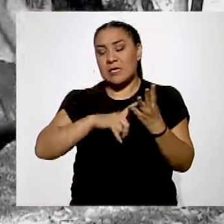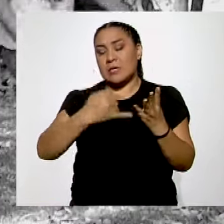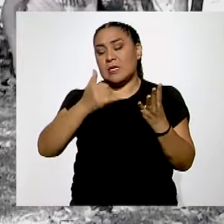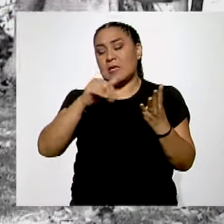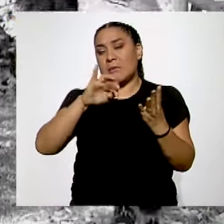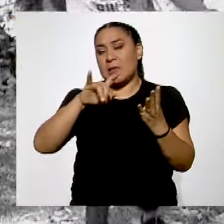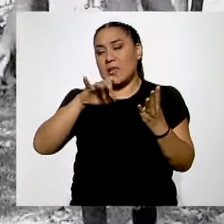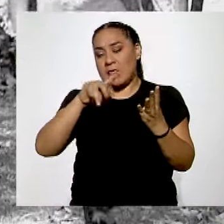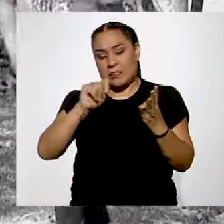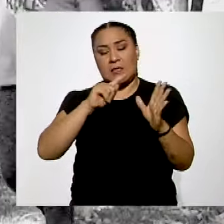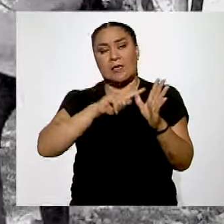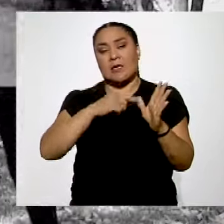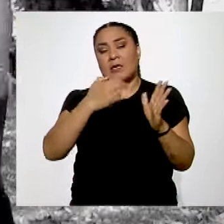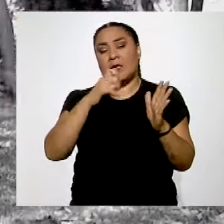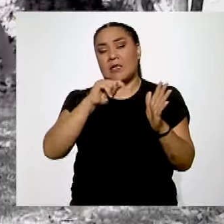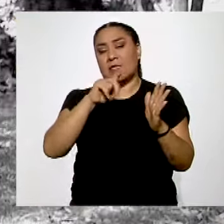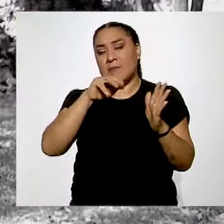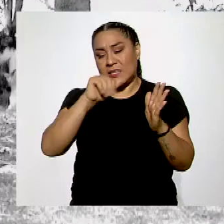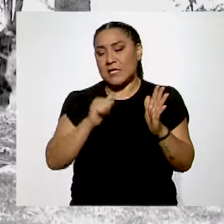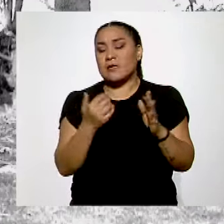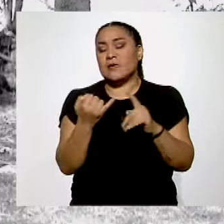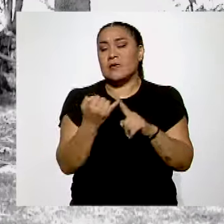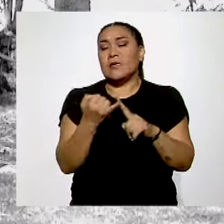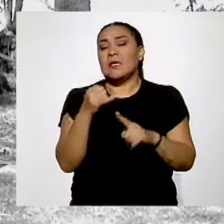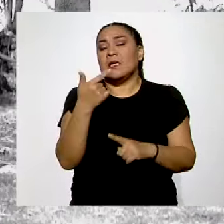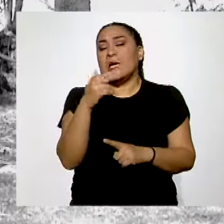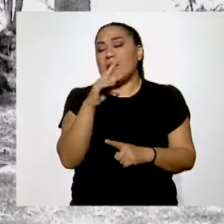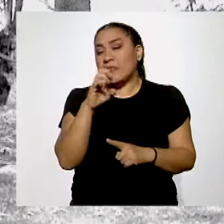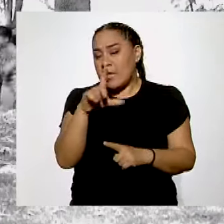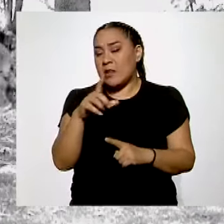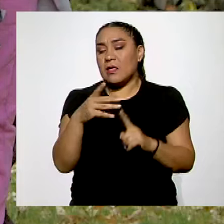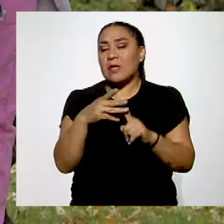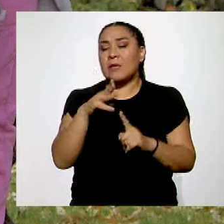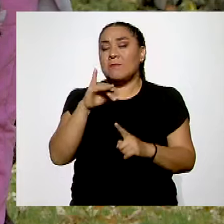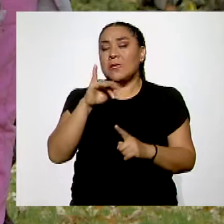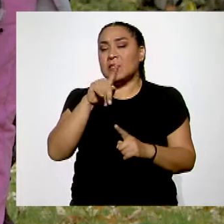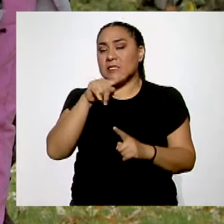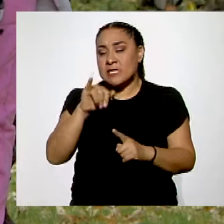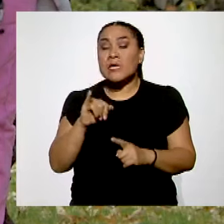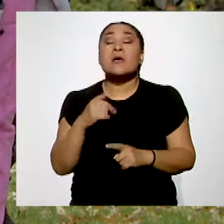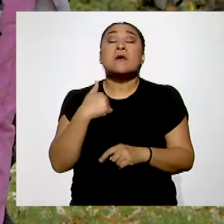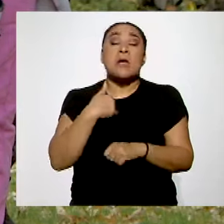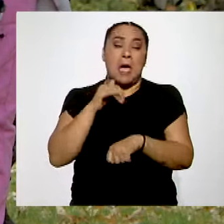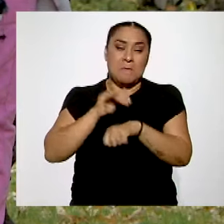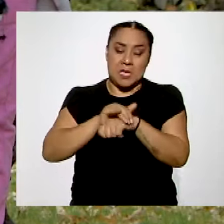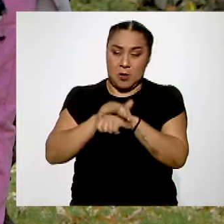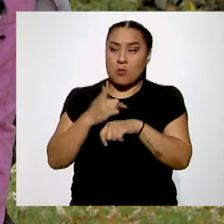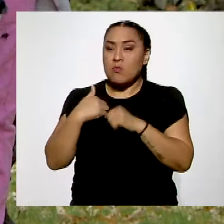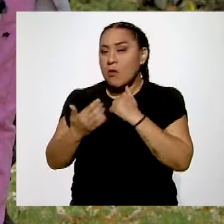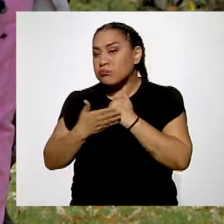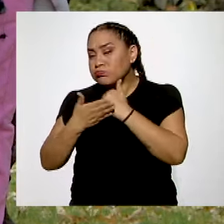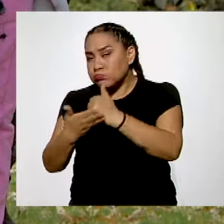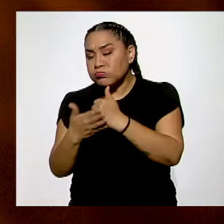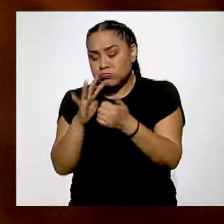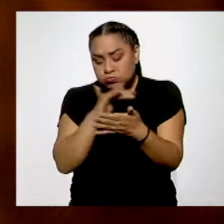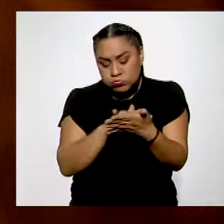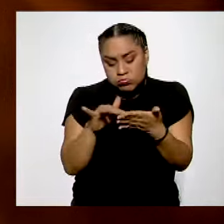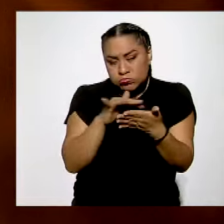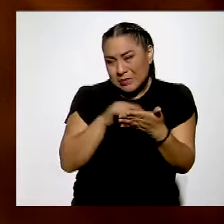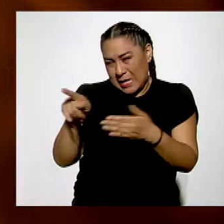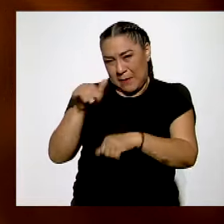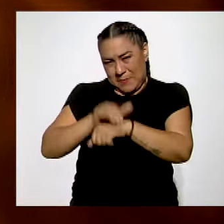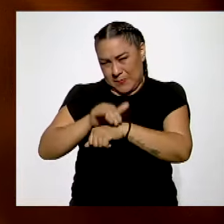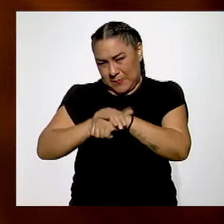y Getsemane, Mixi, Gretel. Yo ayudo a mis amigos a leer a mi amiga